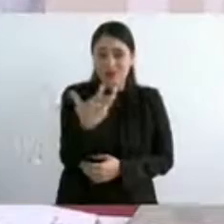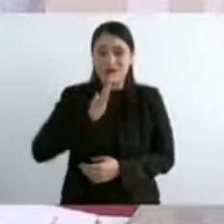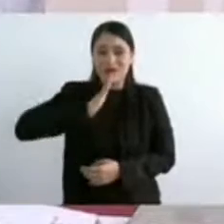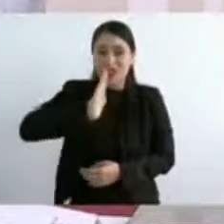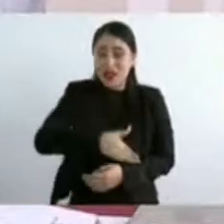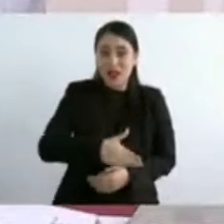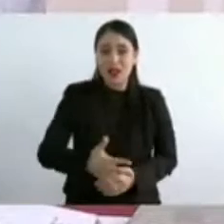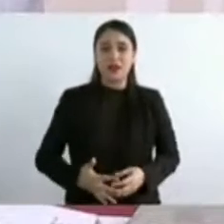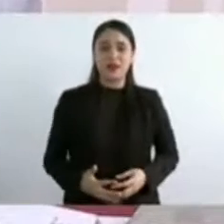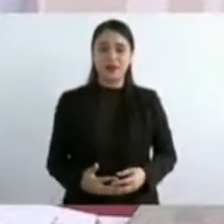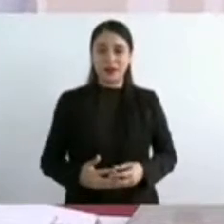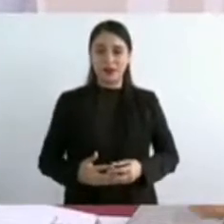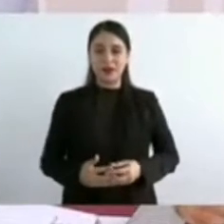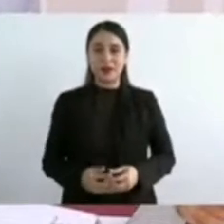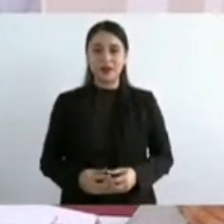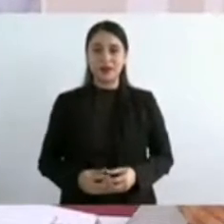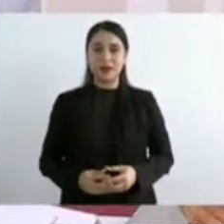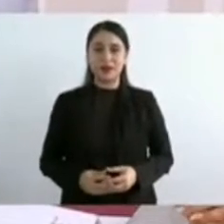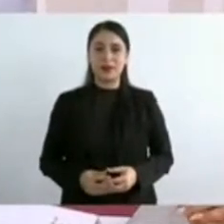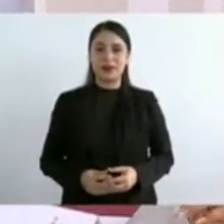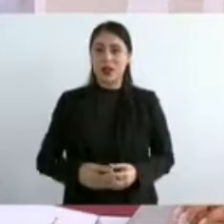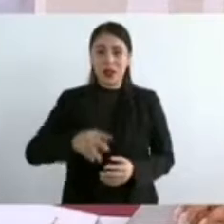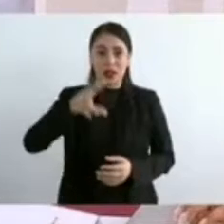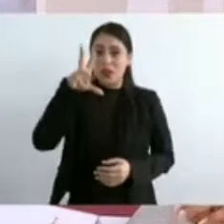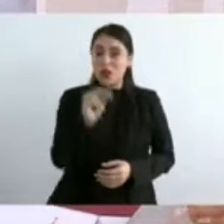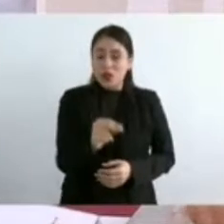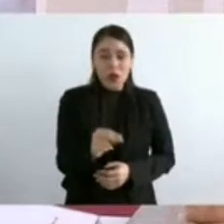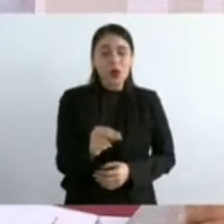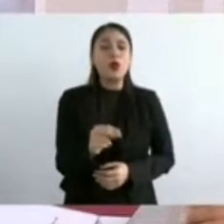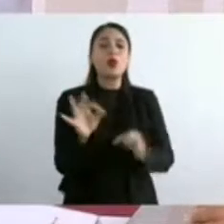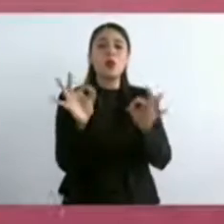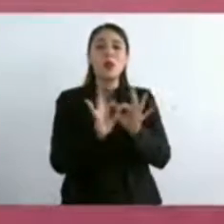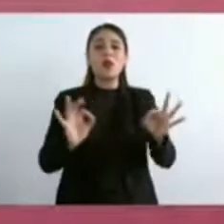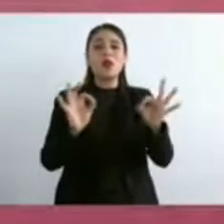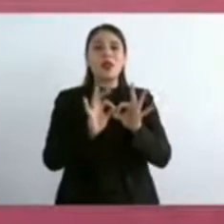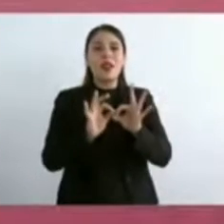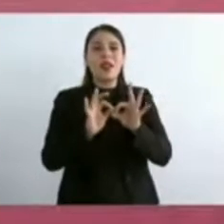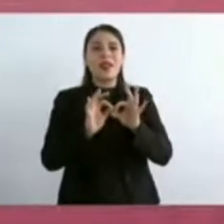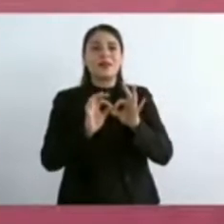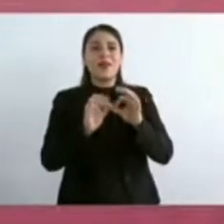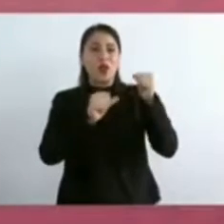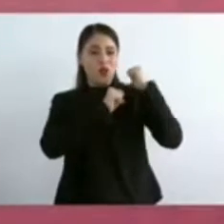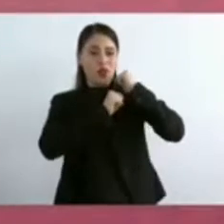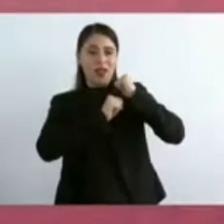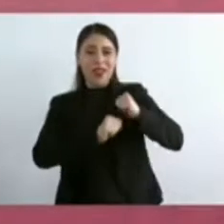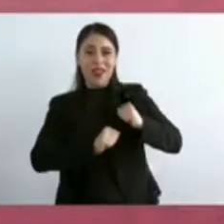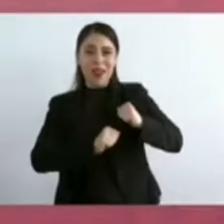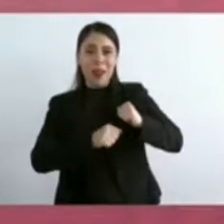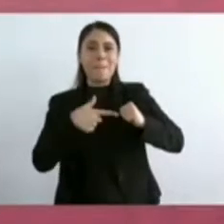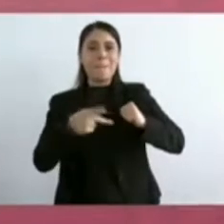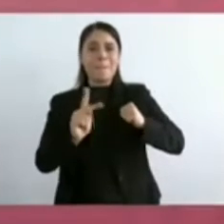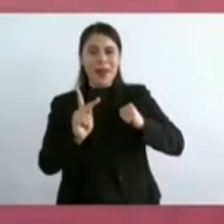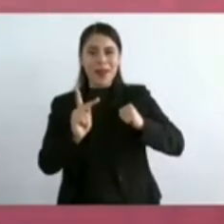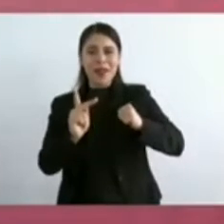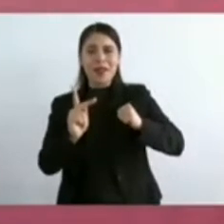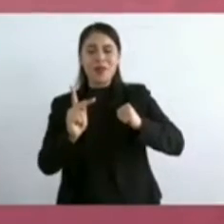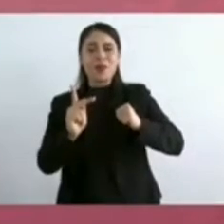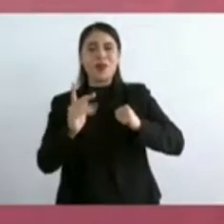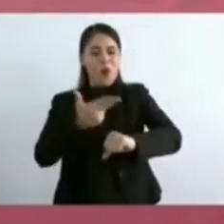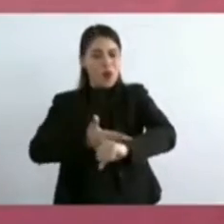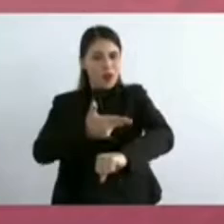no, lo más importante es la autoridad moral y